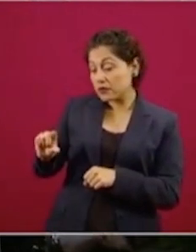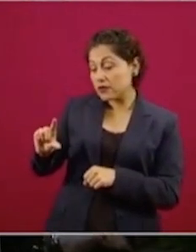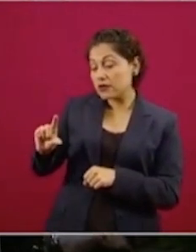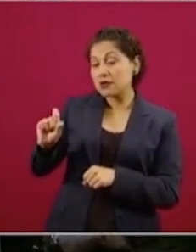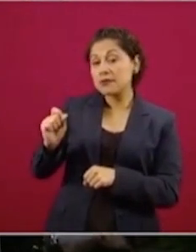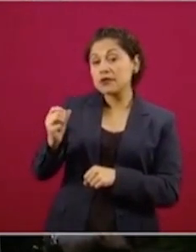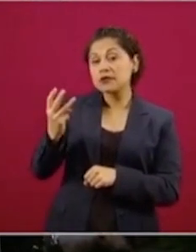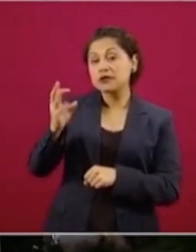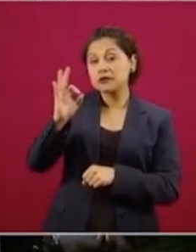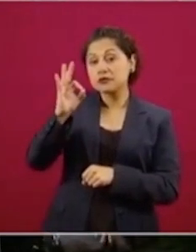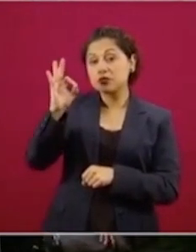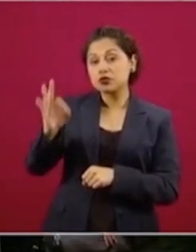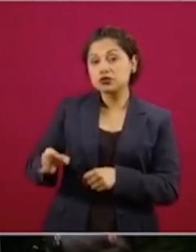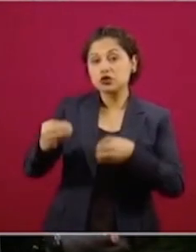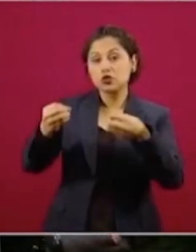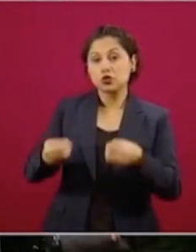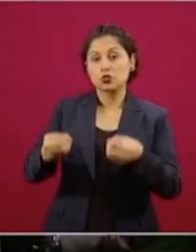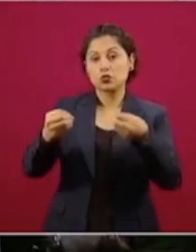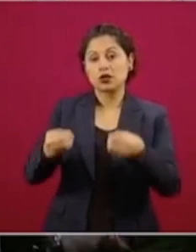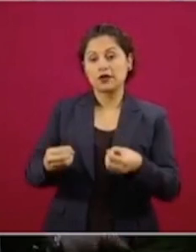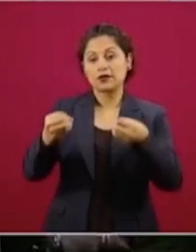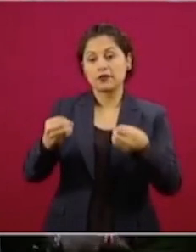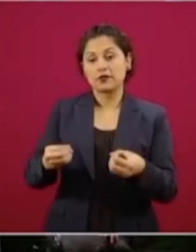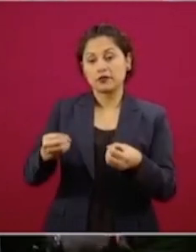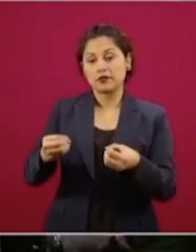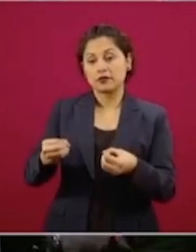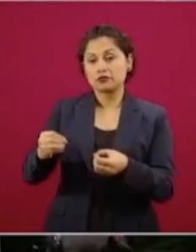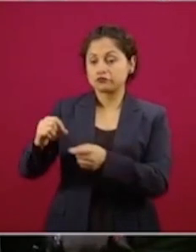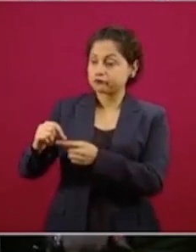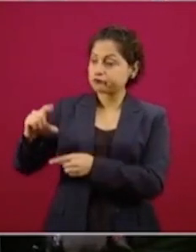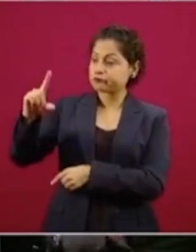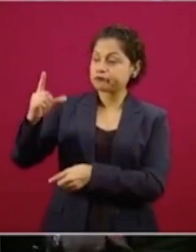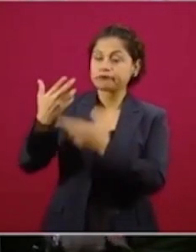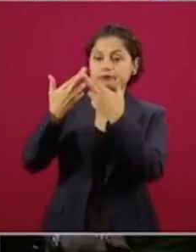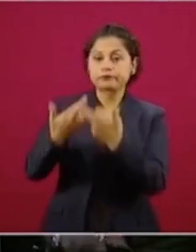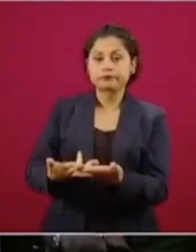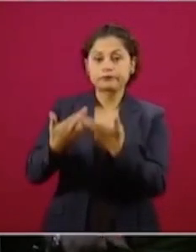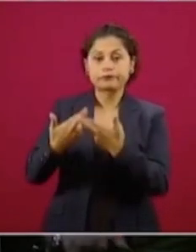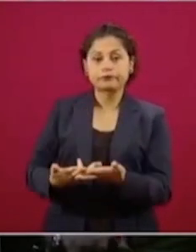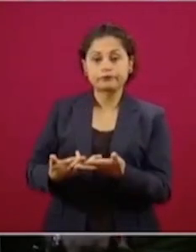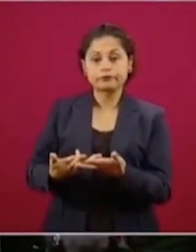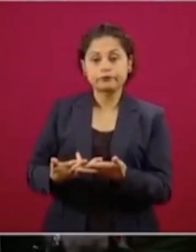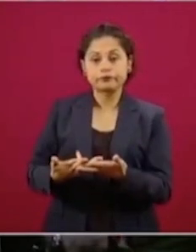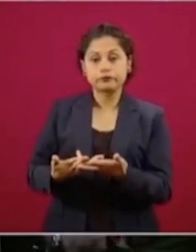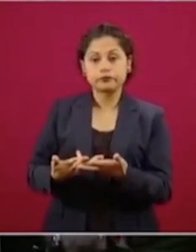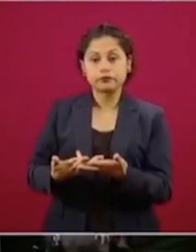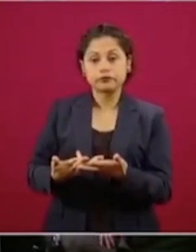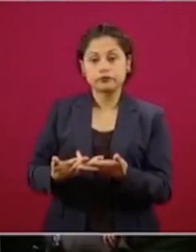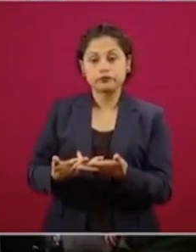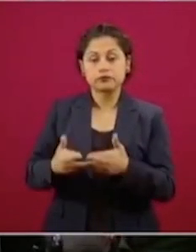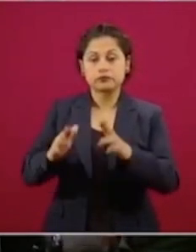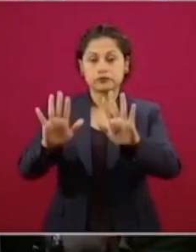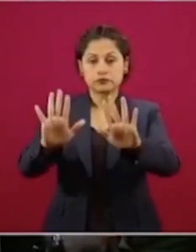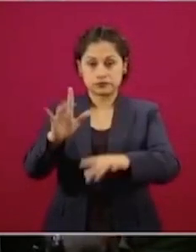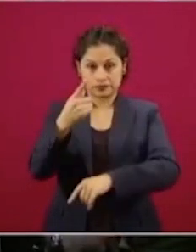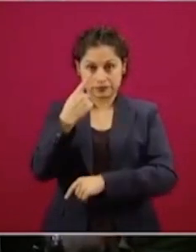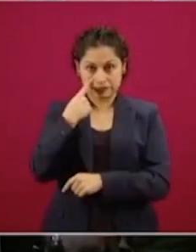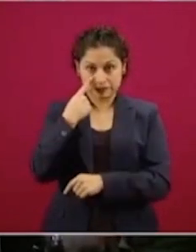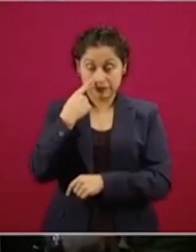ocupación de lo que disponemos. Les aclaro